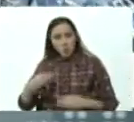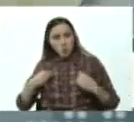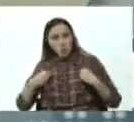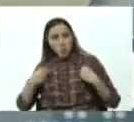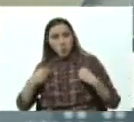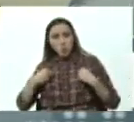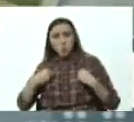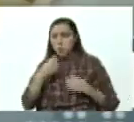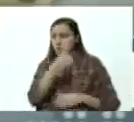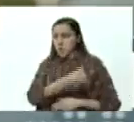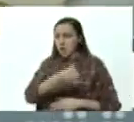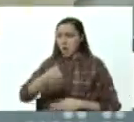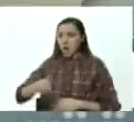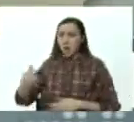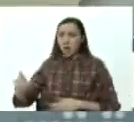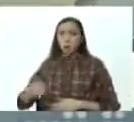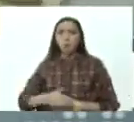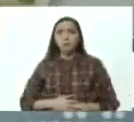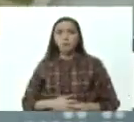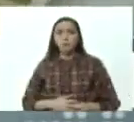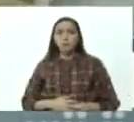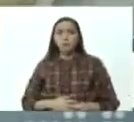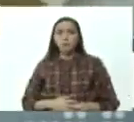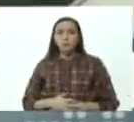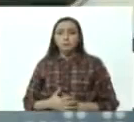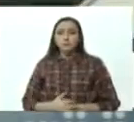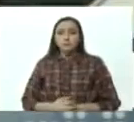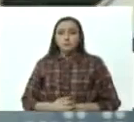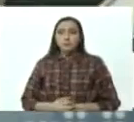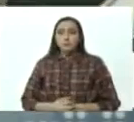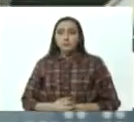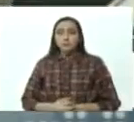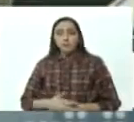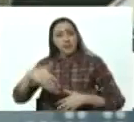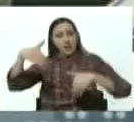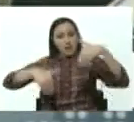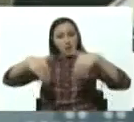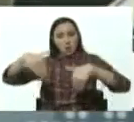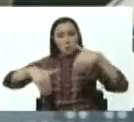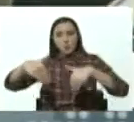venezolanos y las venezolanas que son, es el sufragio.